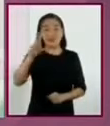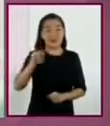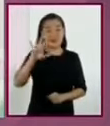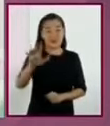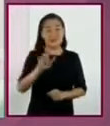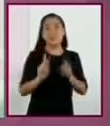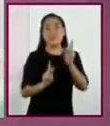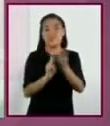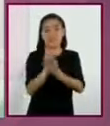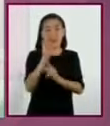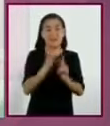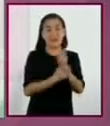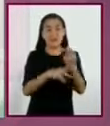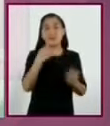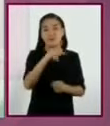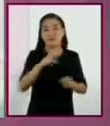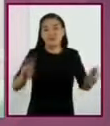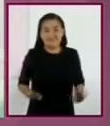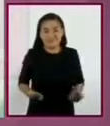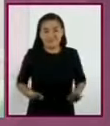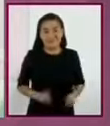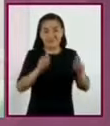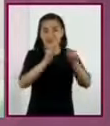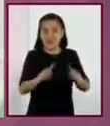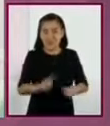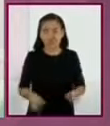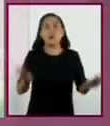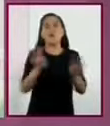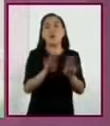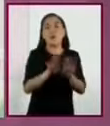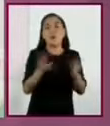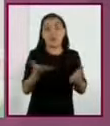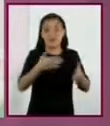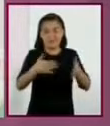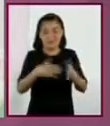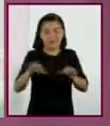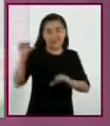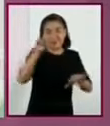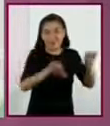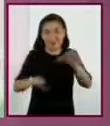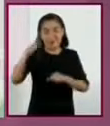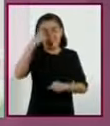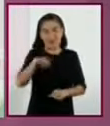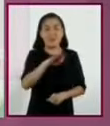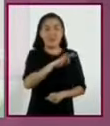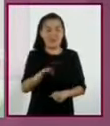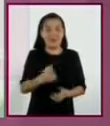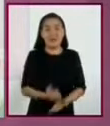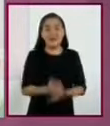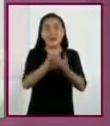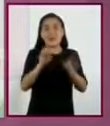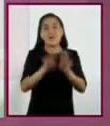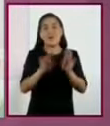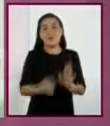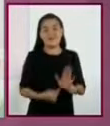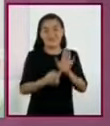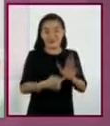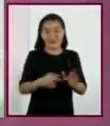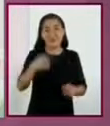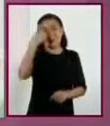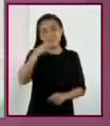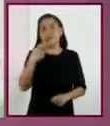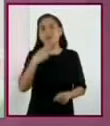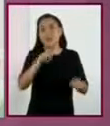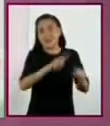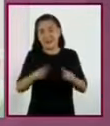descripción de sus características físicas, el modo de preparación como remedio y la manera de empleo en diversas